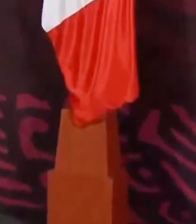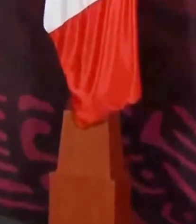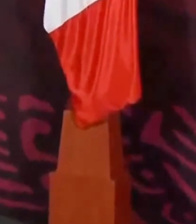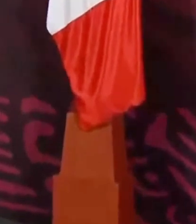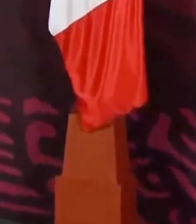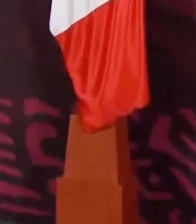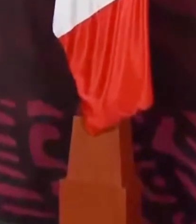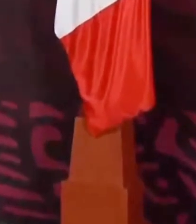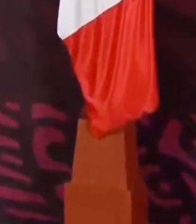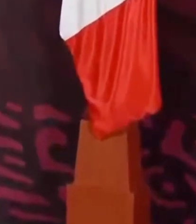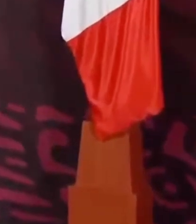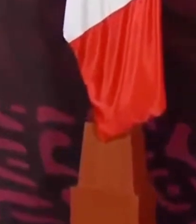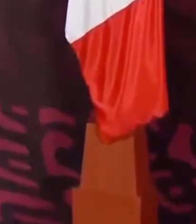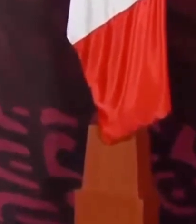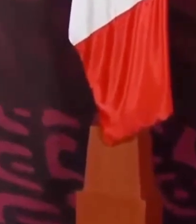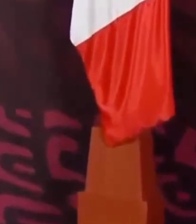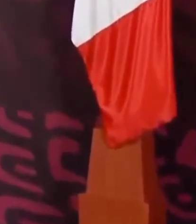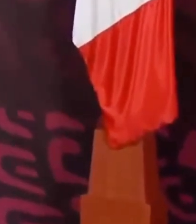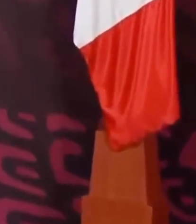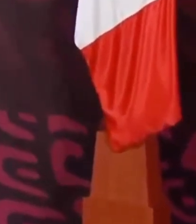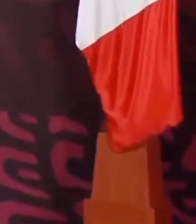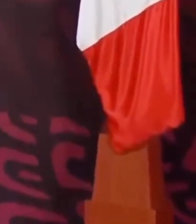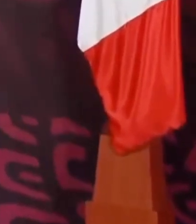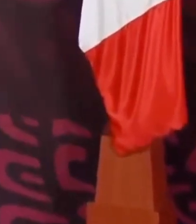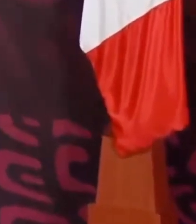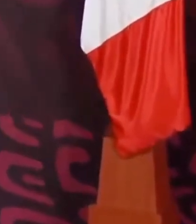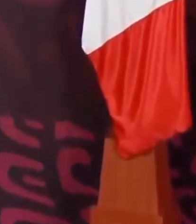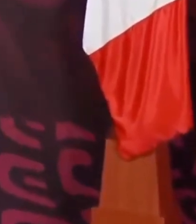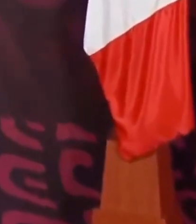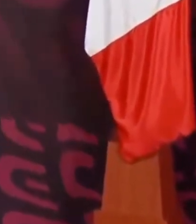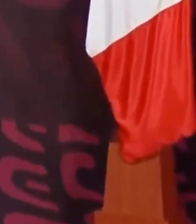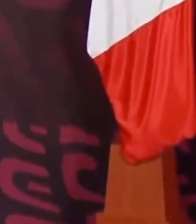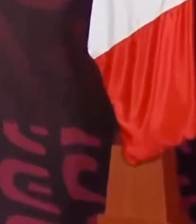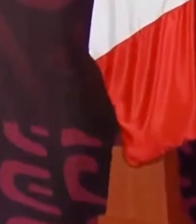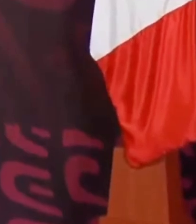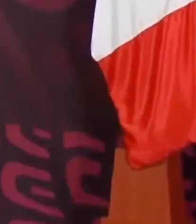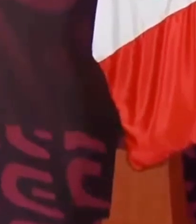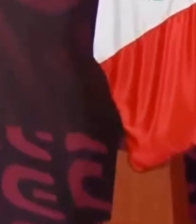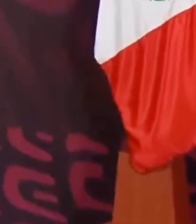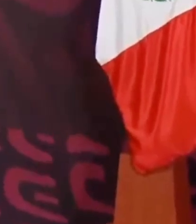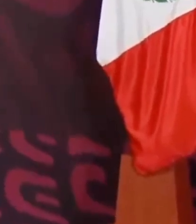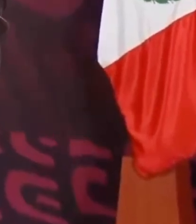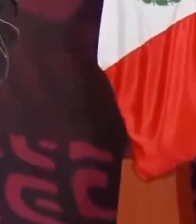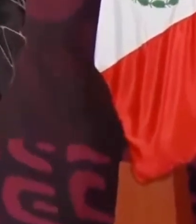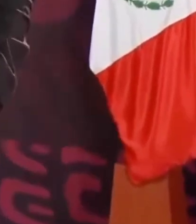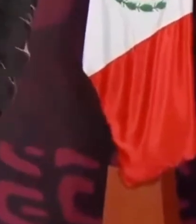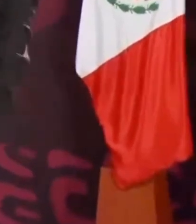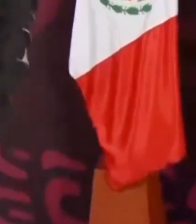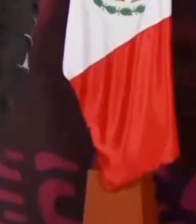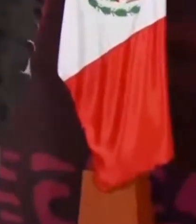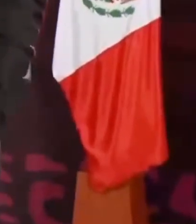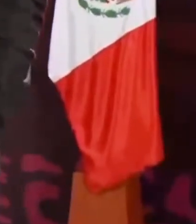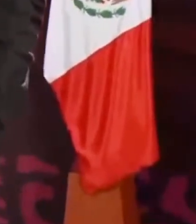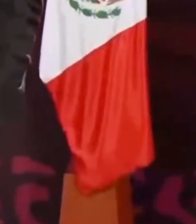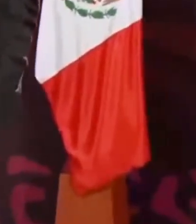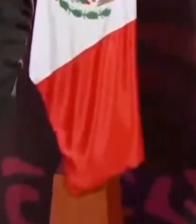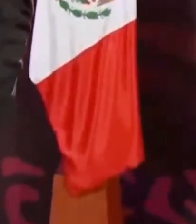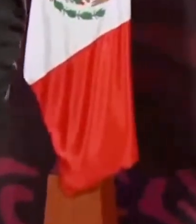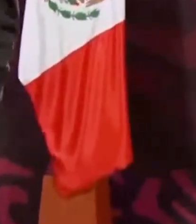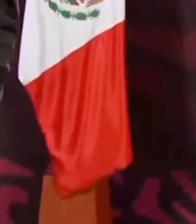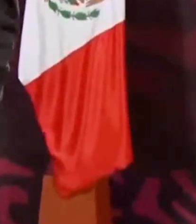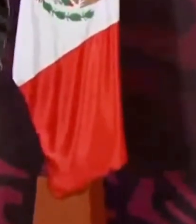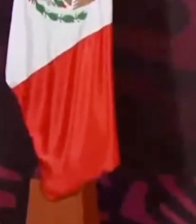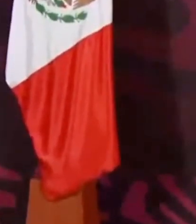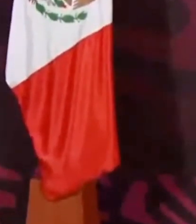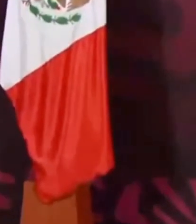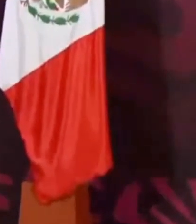Las becas para los jóvenes ya se elevaron a rango